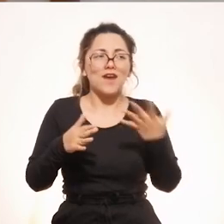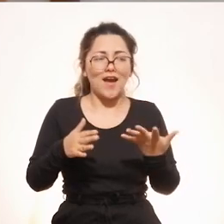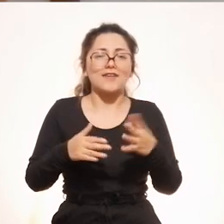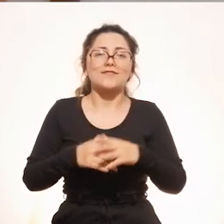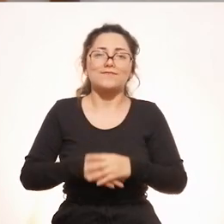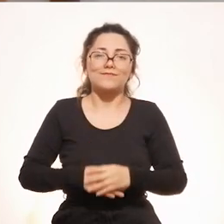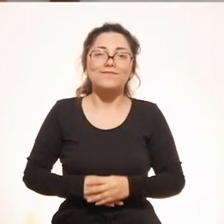universidad.